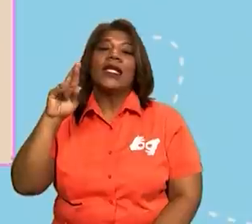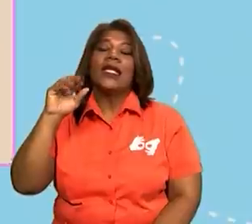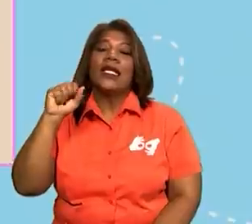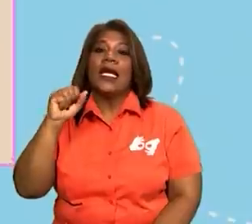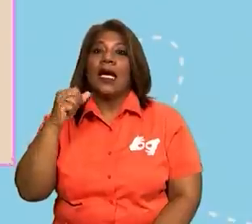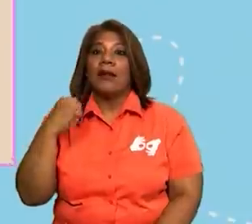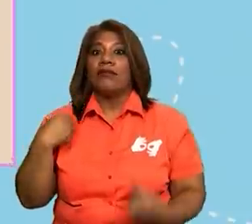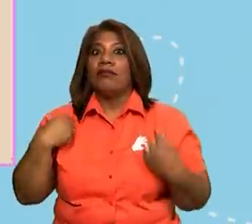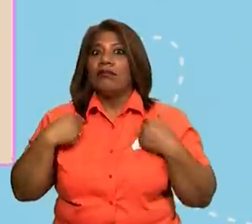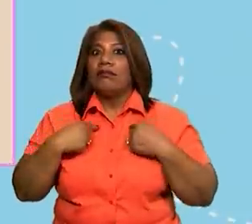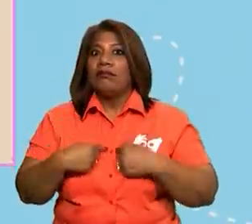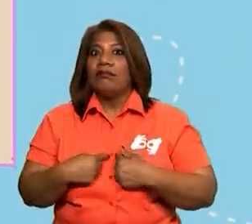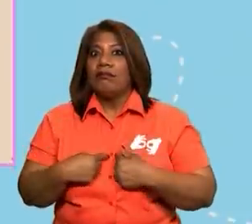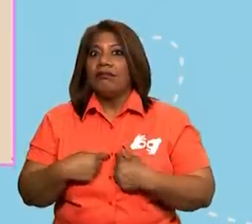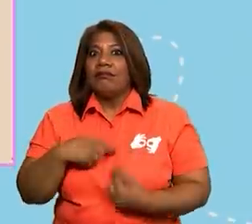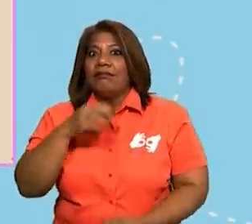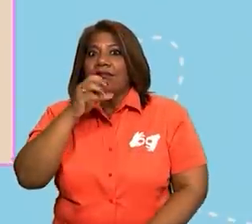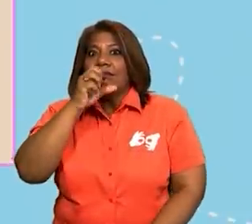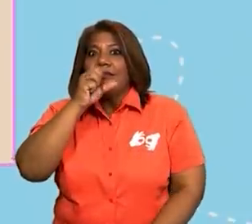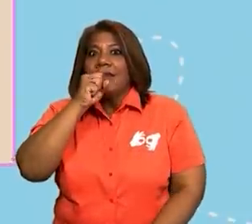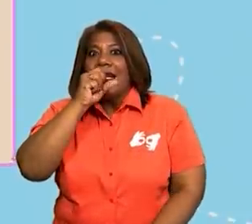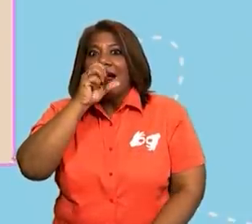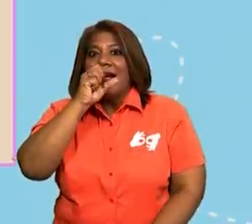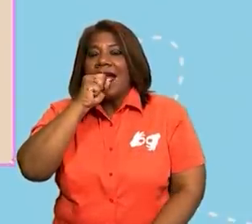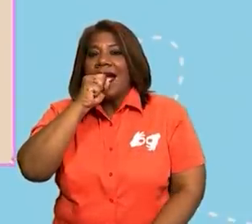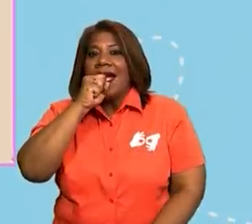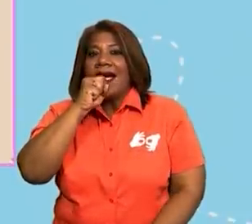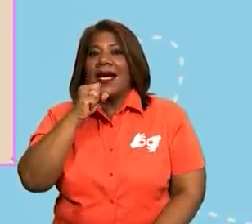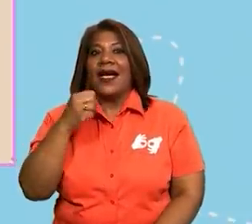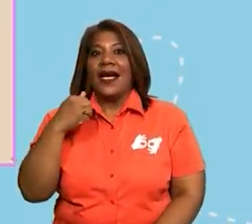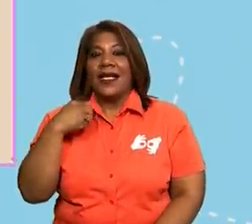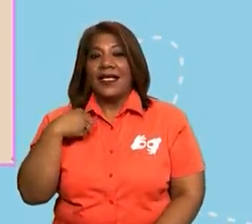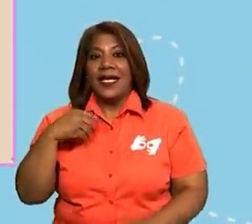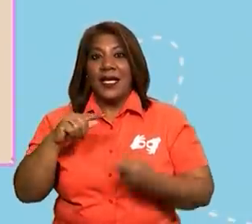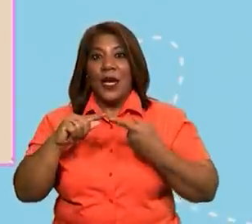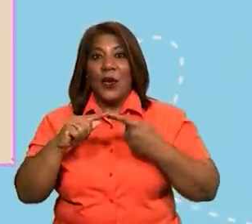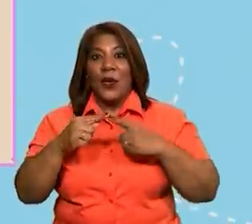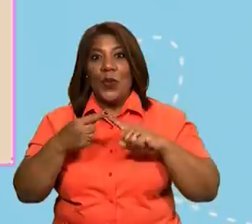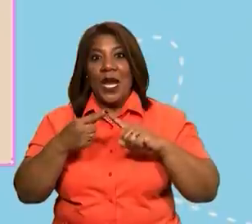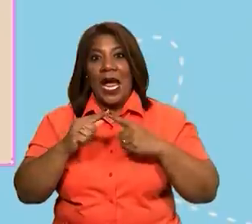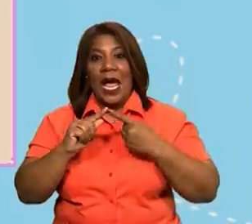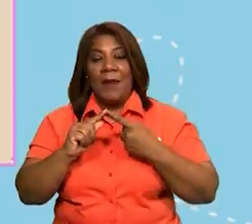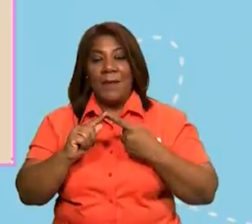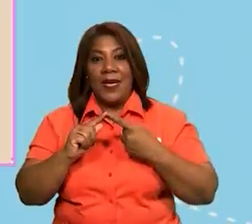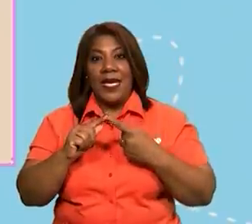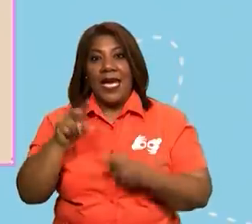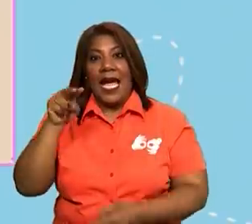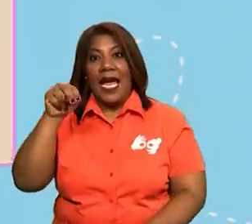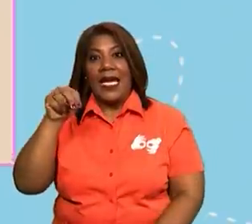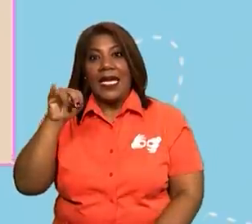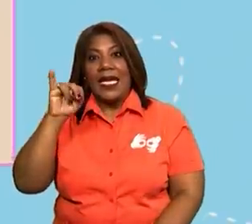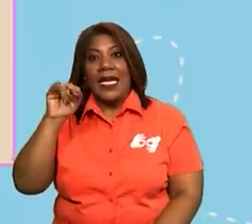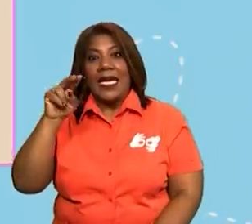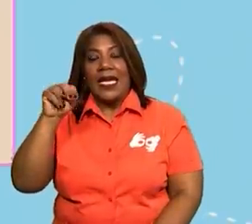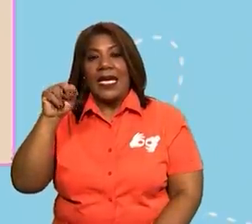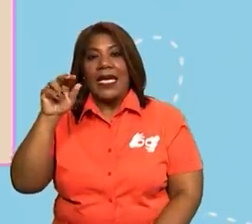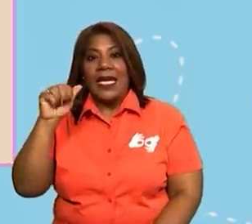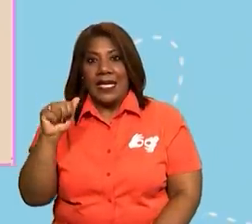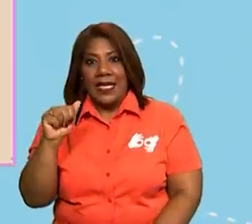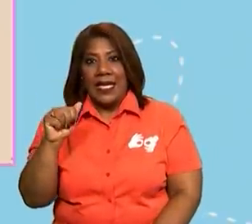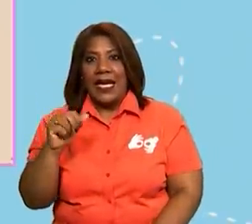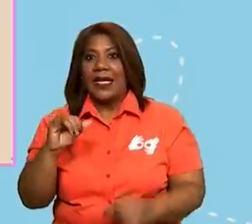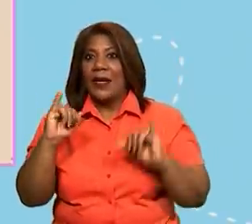una blusa anaranjada. Tiene una amiga llamada Mina y juntas juegan